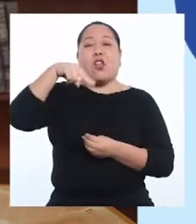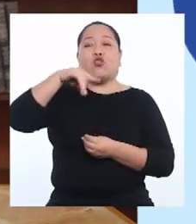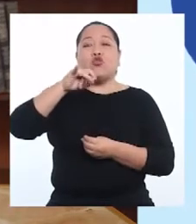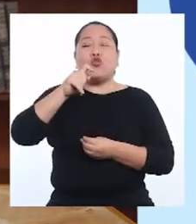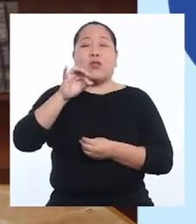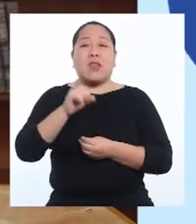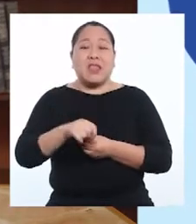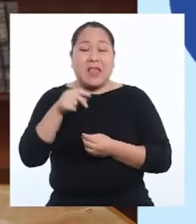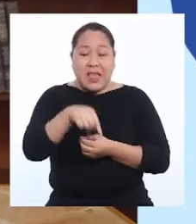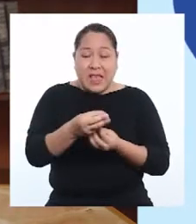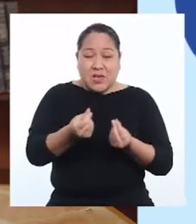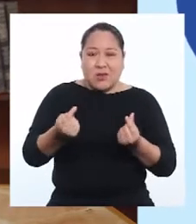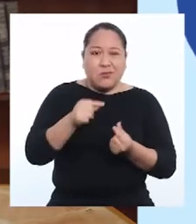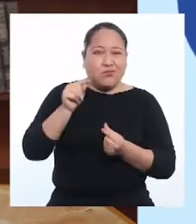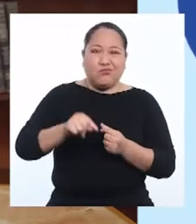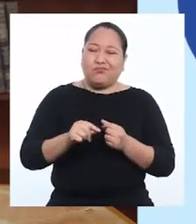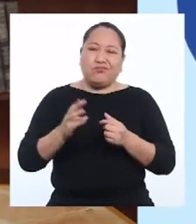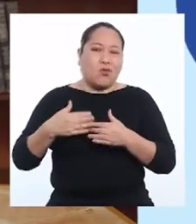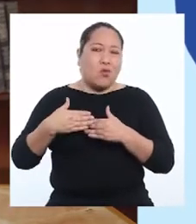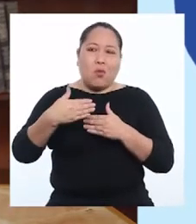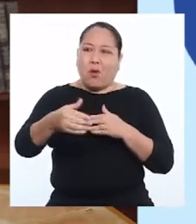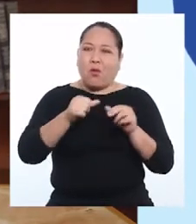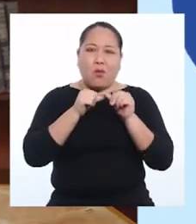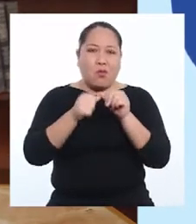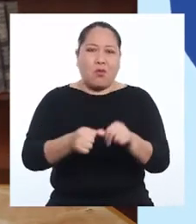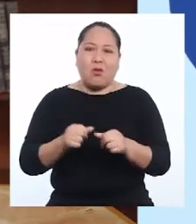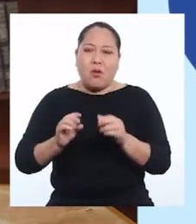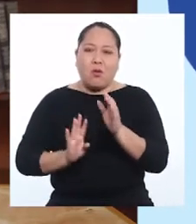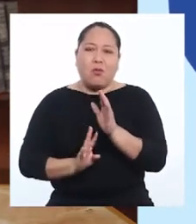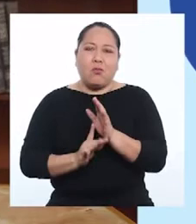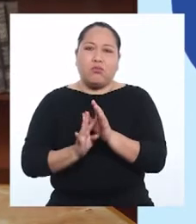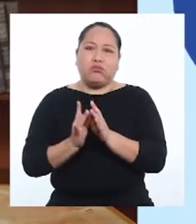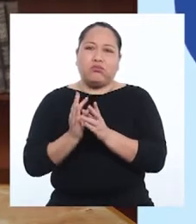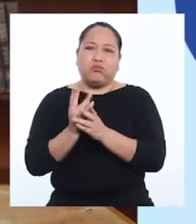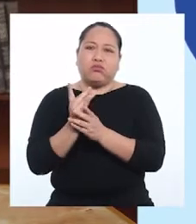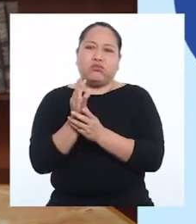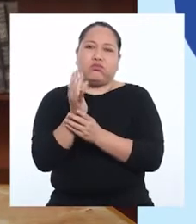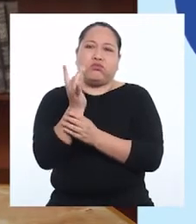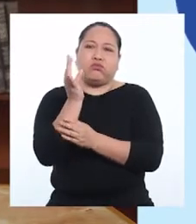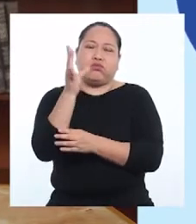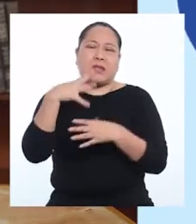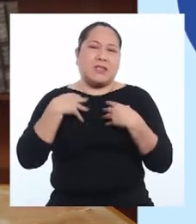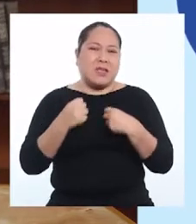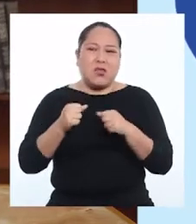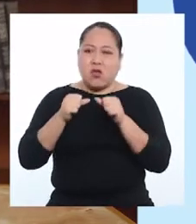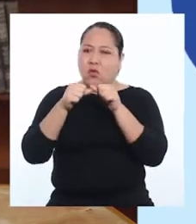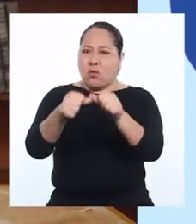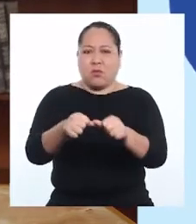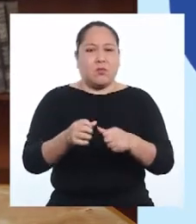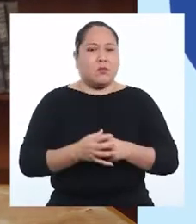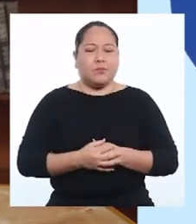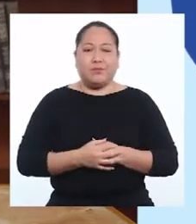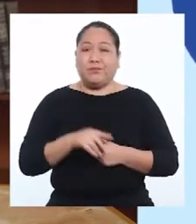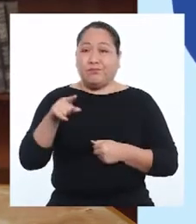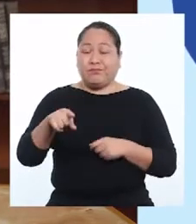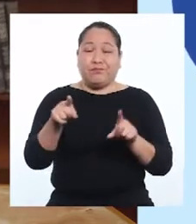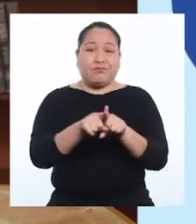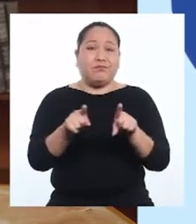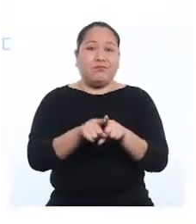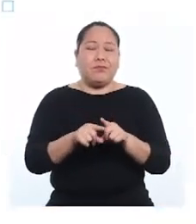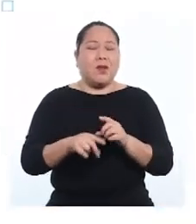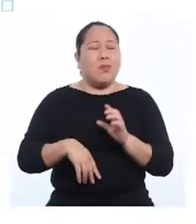agota los nutrientes del suelo, dejándolo incapaz de soportar un crecimiento saludable y